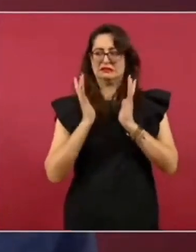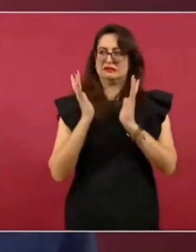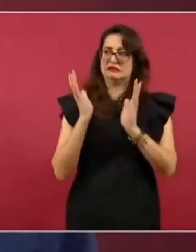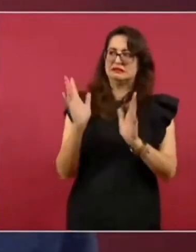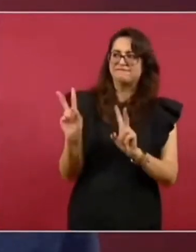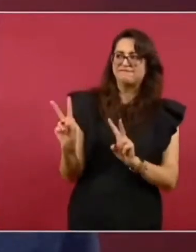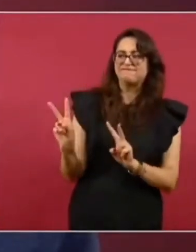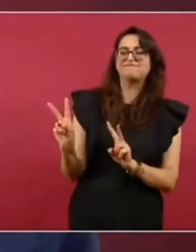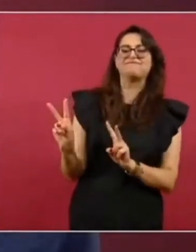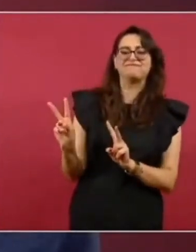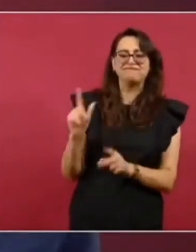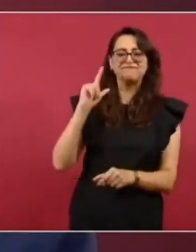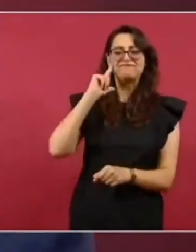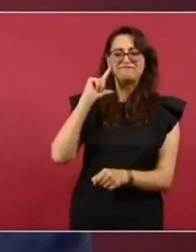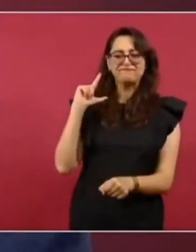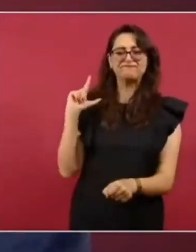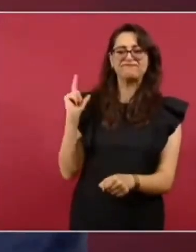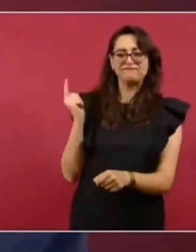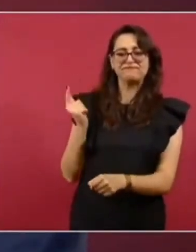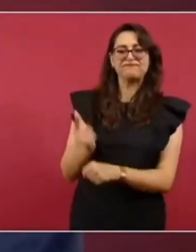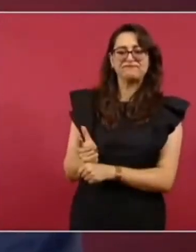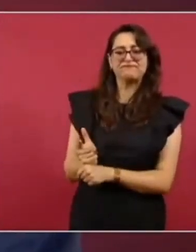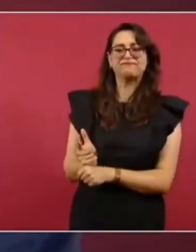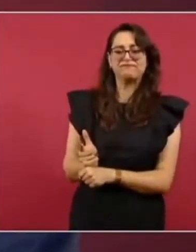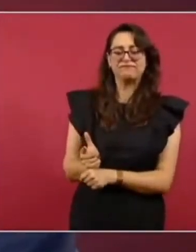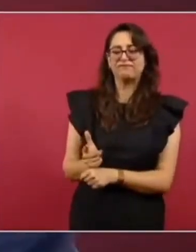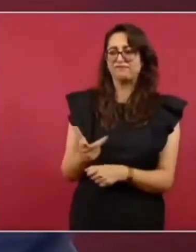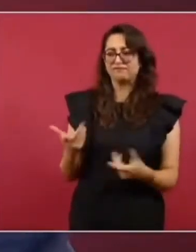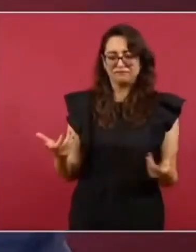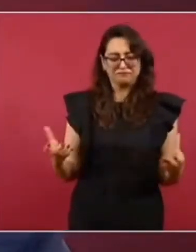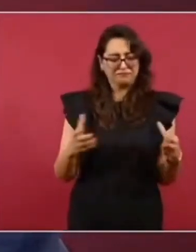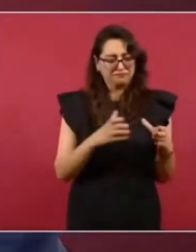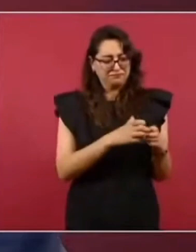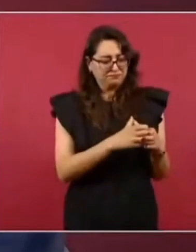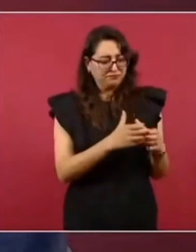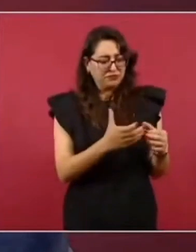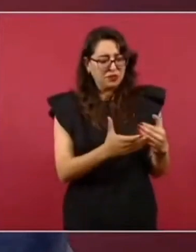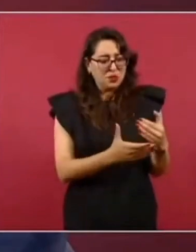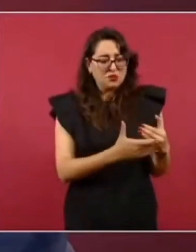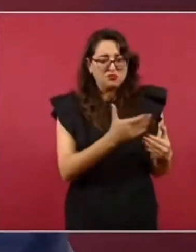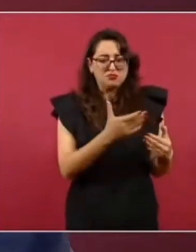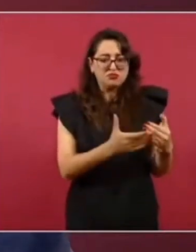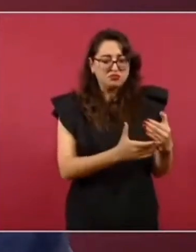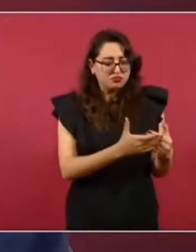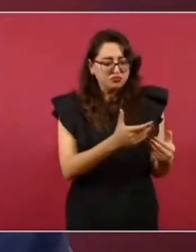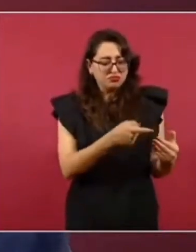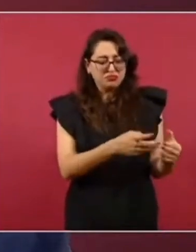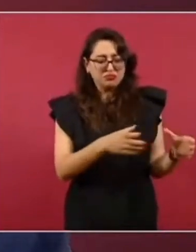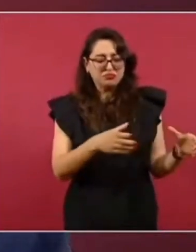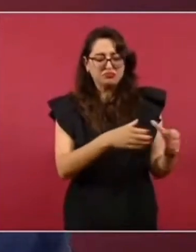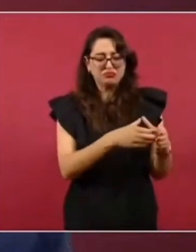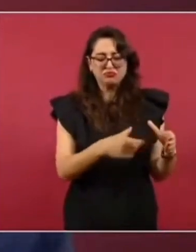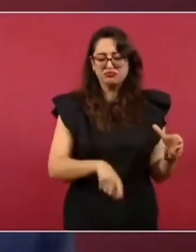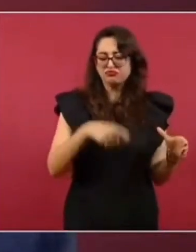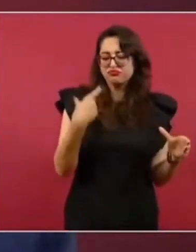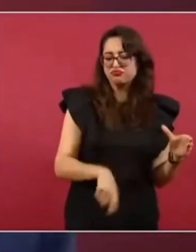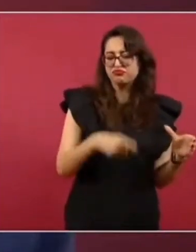de lo que conceptualmente, teóricamente, se conoce como la oligarquía,